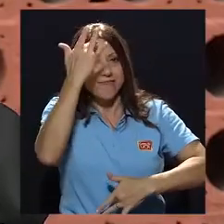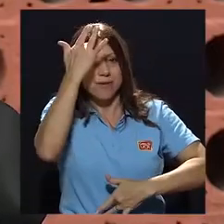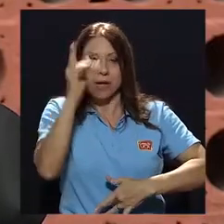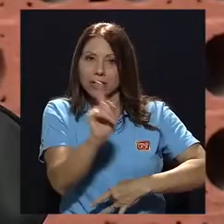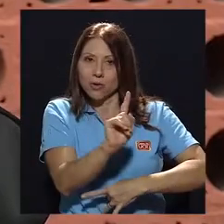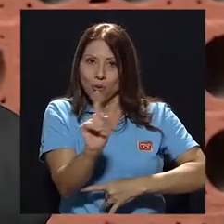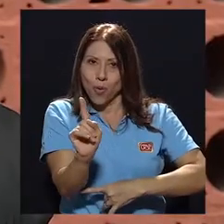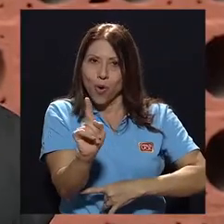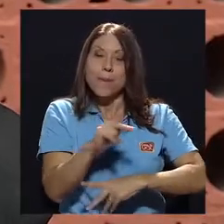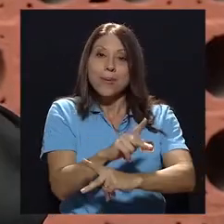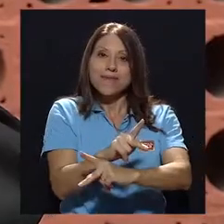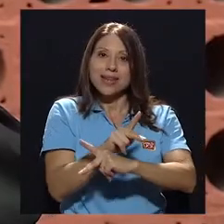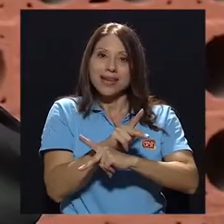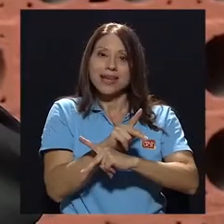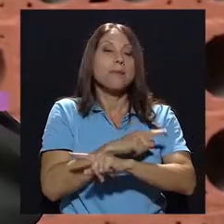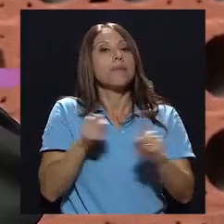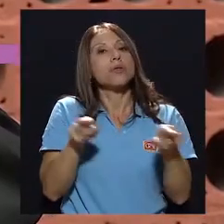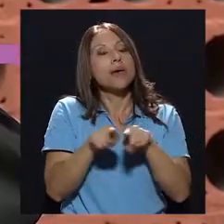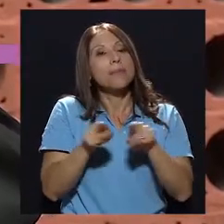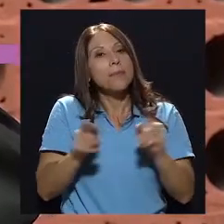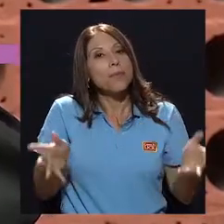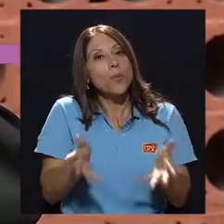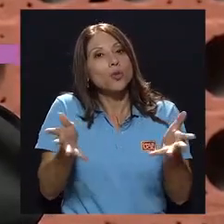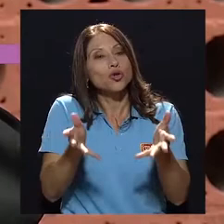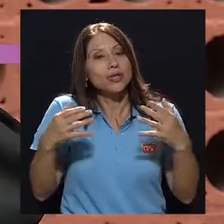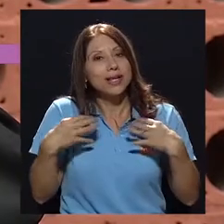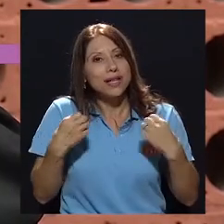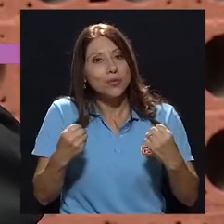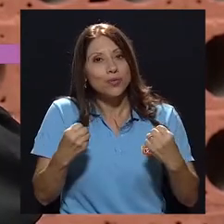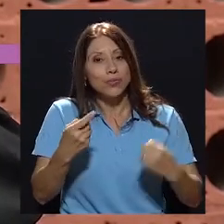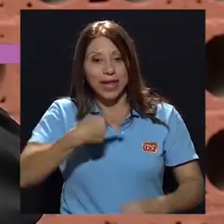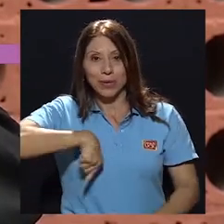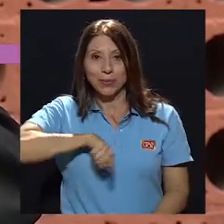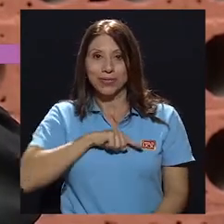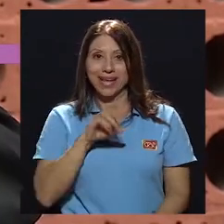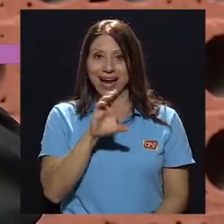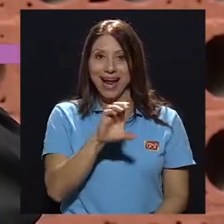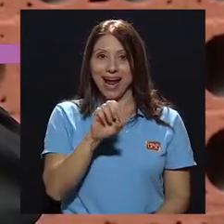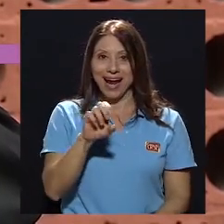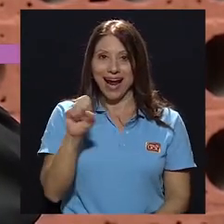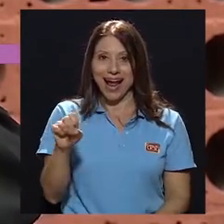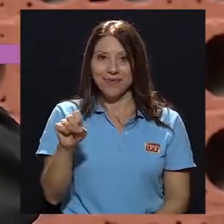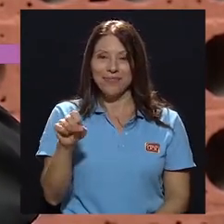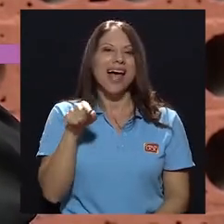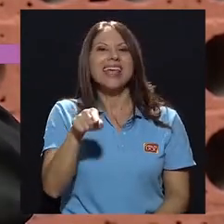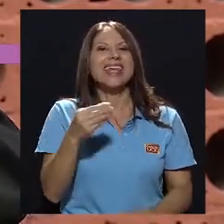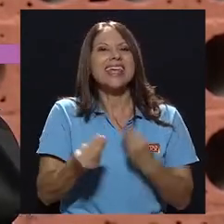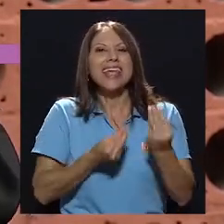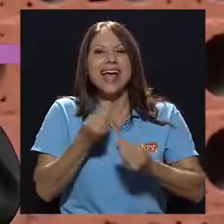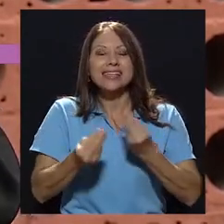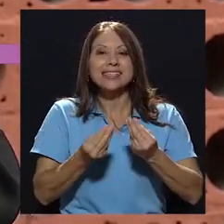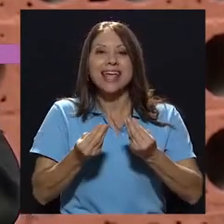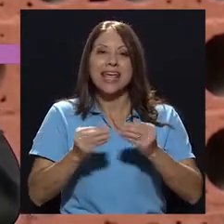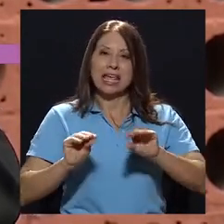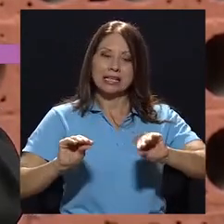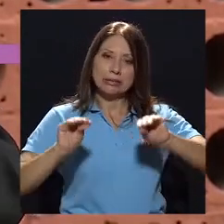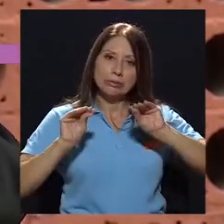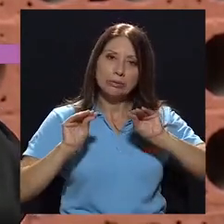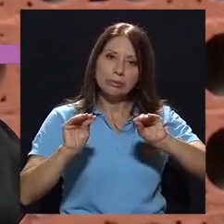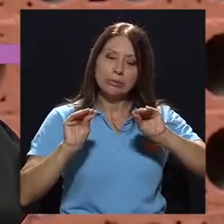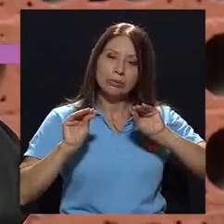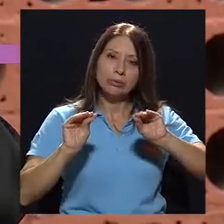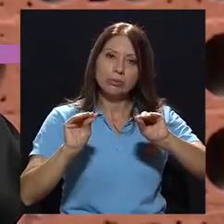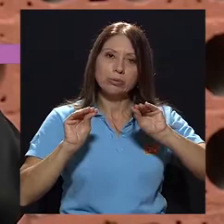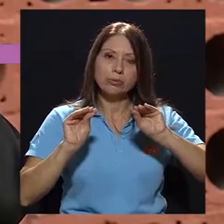a la vez hace algunas actividades de promoción de la salud. En nuestra caja del Seguro Social, básicamente hace educación para la salud.